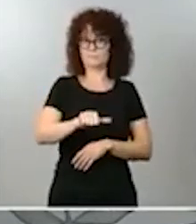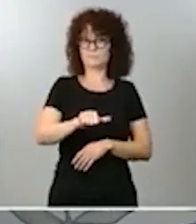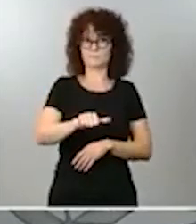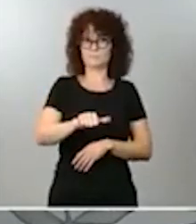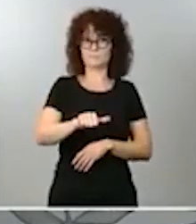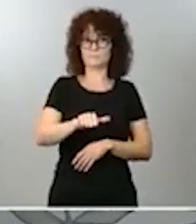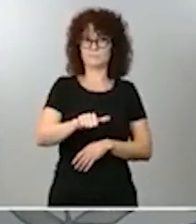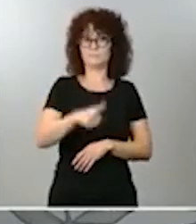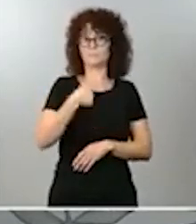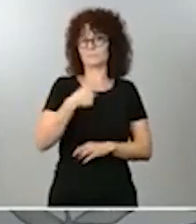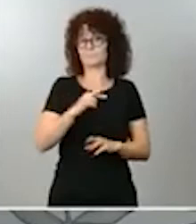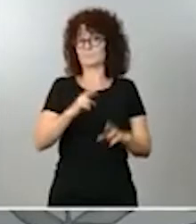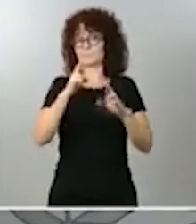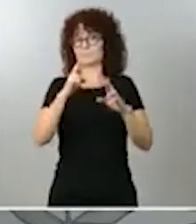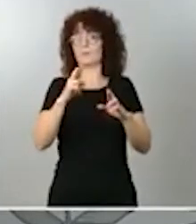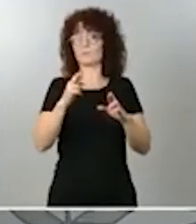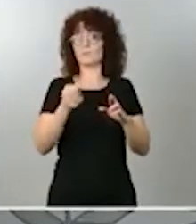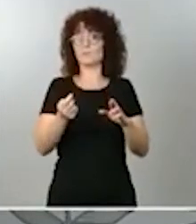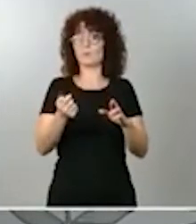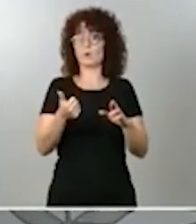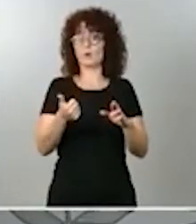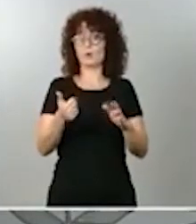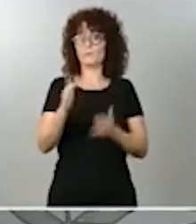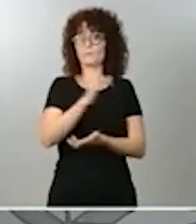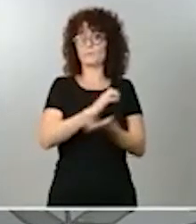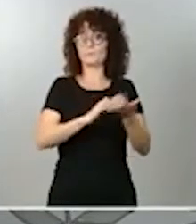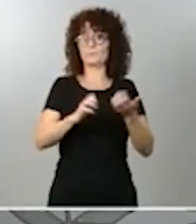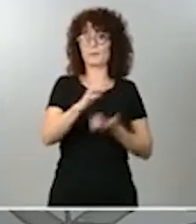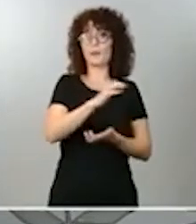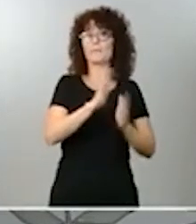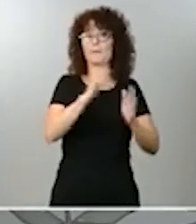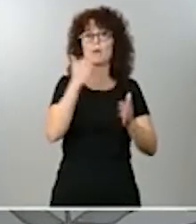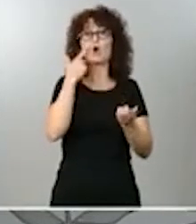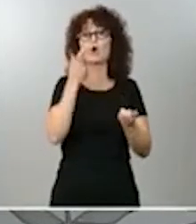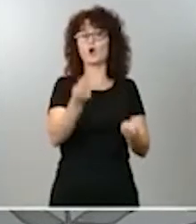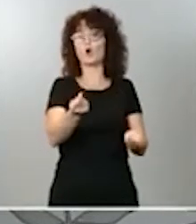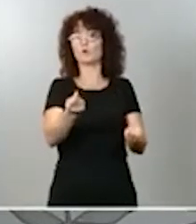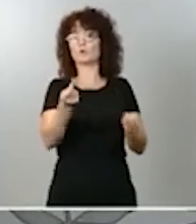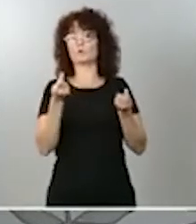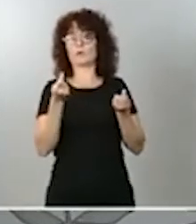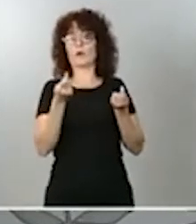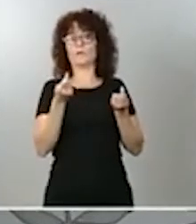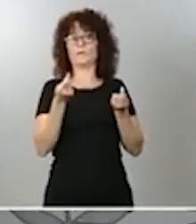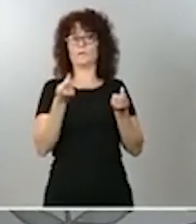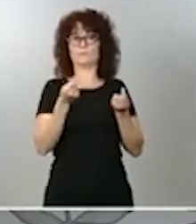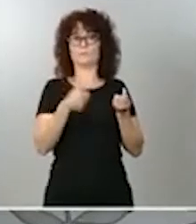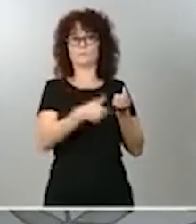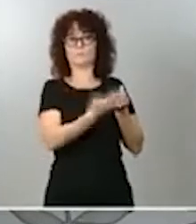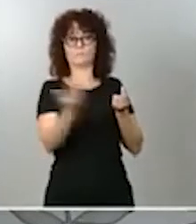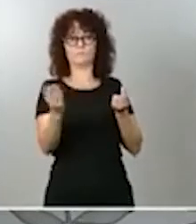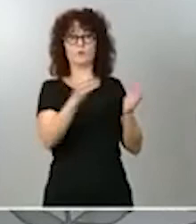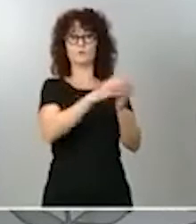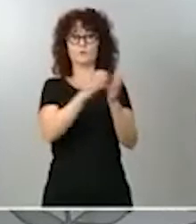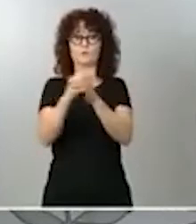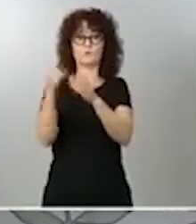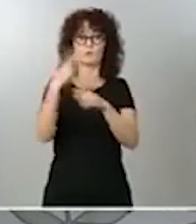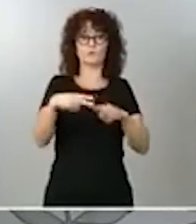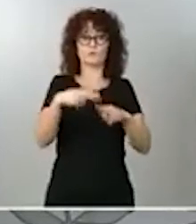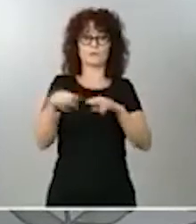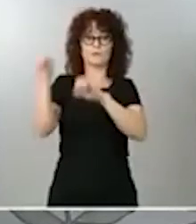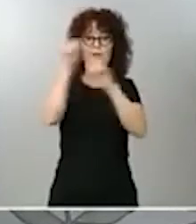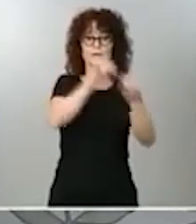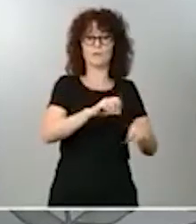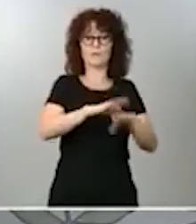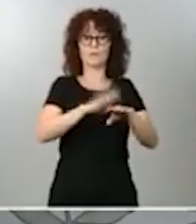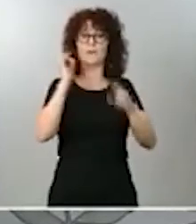ruido, controlado por parte de aquellos que la defienden para que no eleve la crispación política de este país,